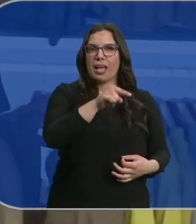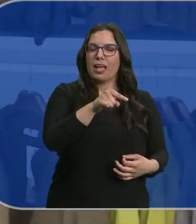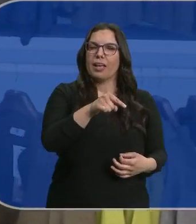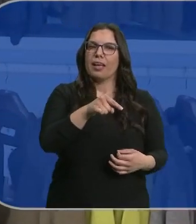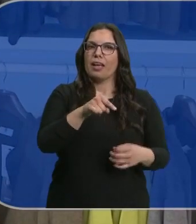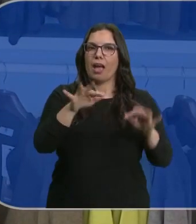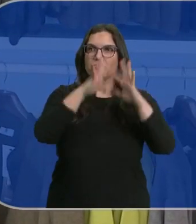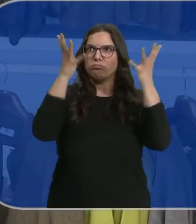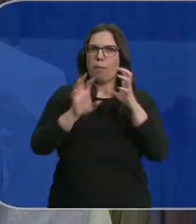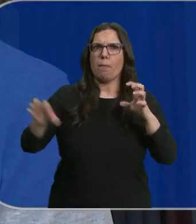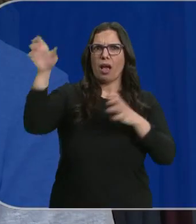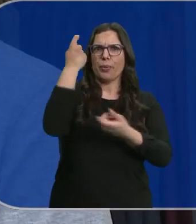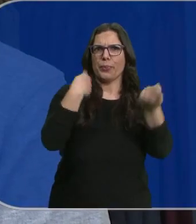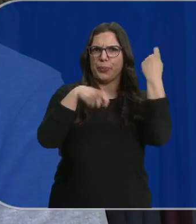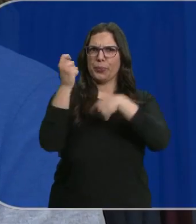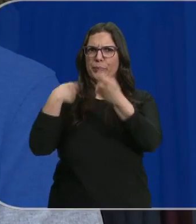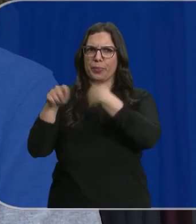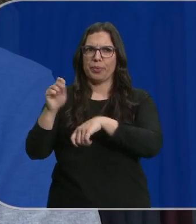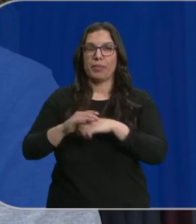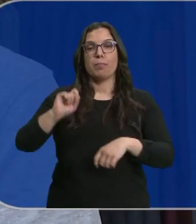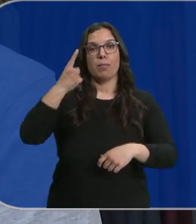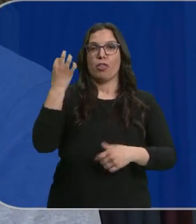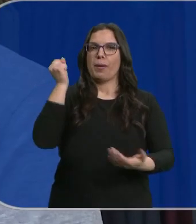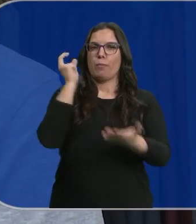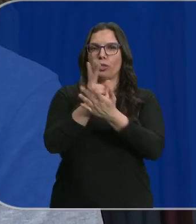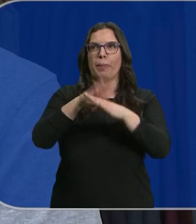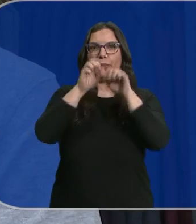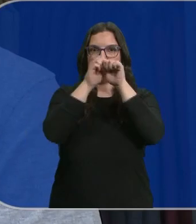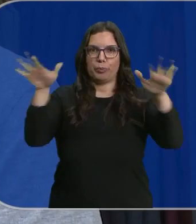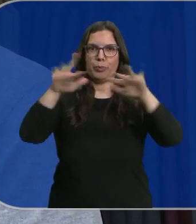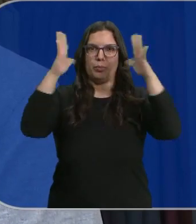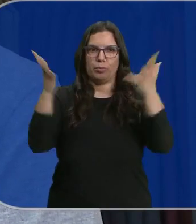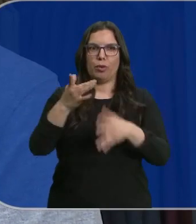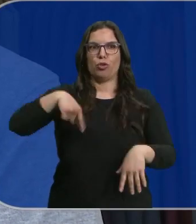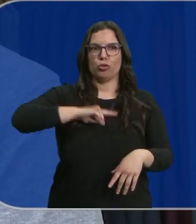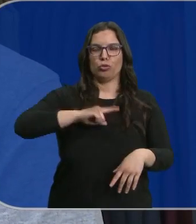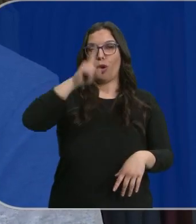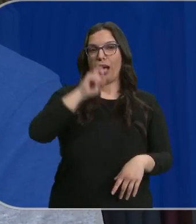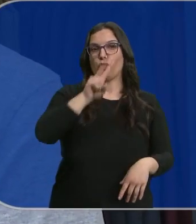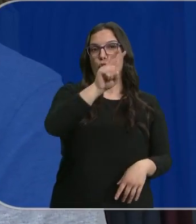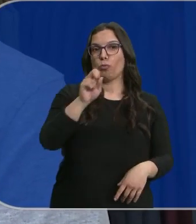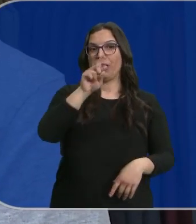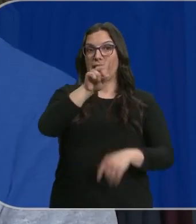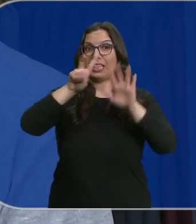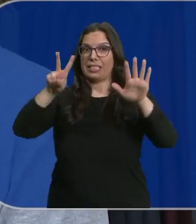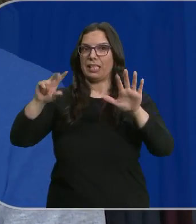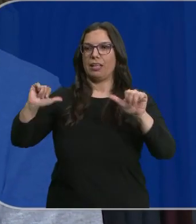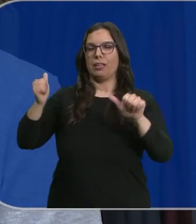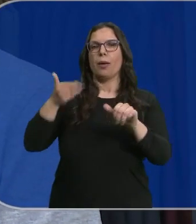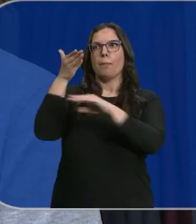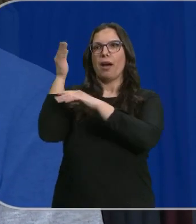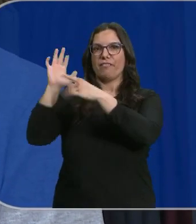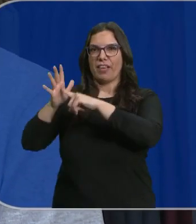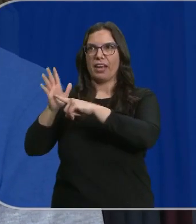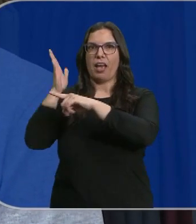presencia internacional. Lo primero es que tiene es que hacer una apuesta internacional, porque nosotros ya la hicimos a partir del 2017. Vamos a ferias,